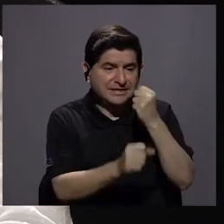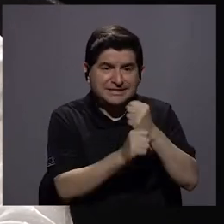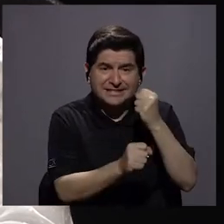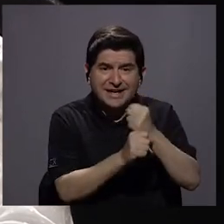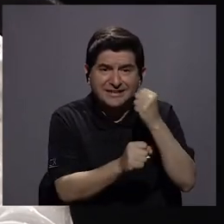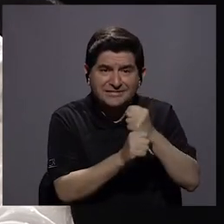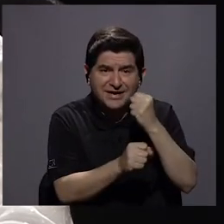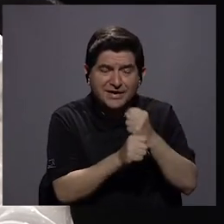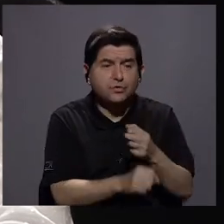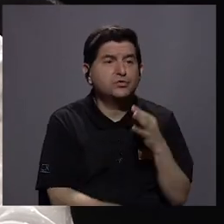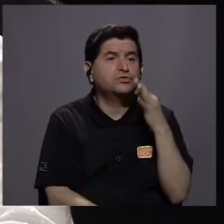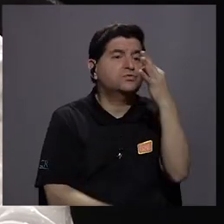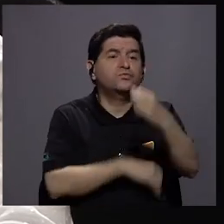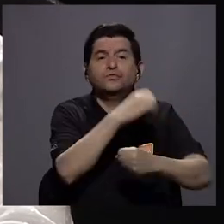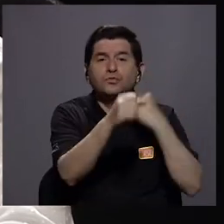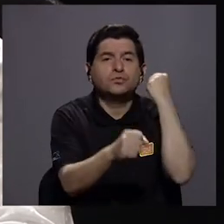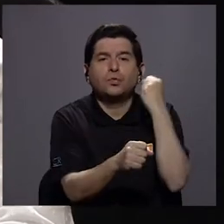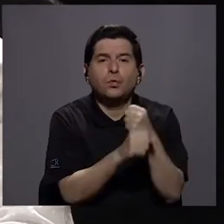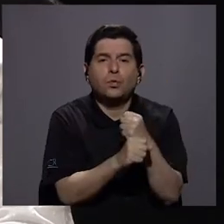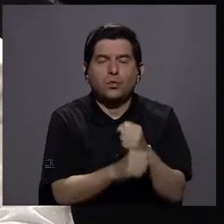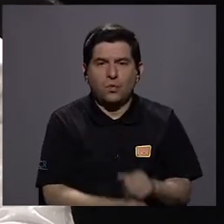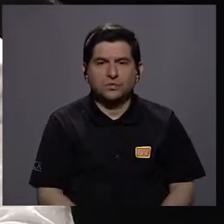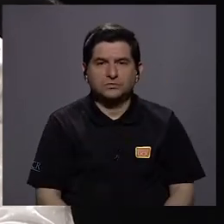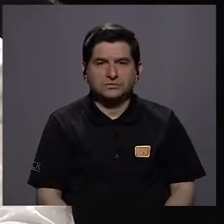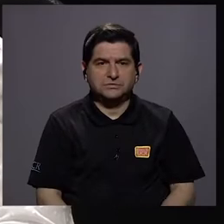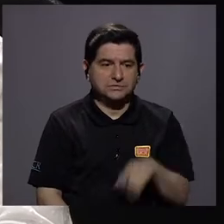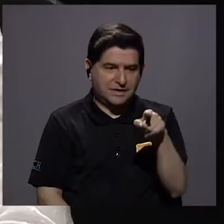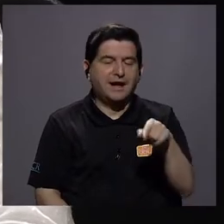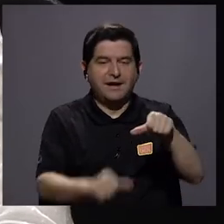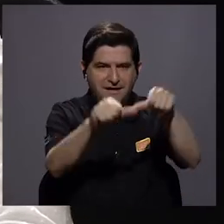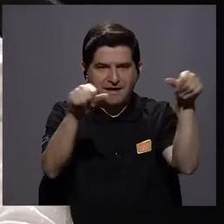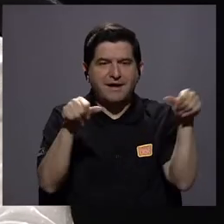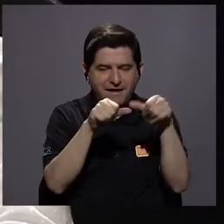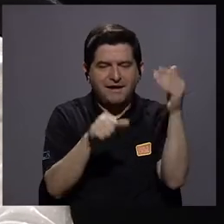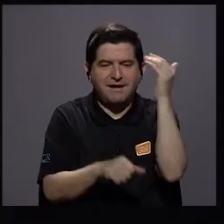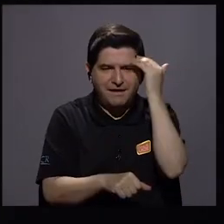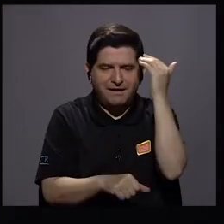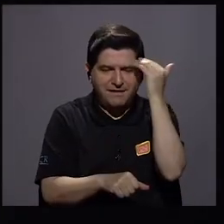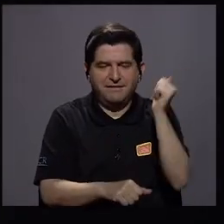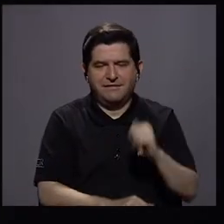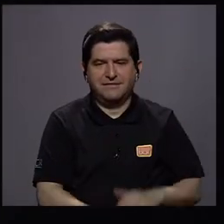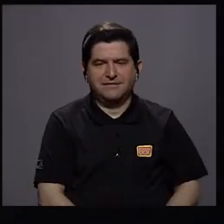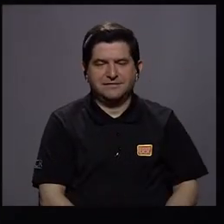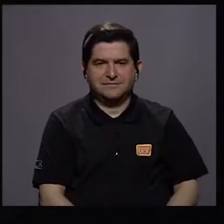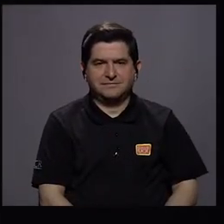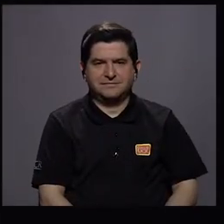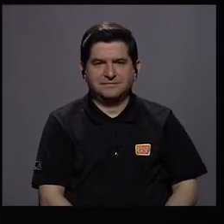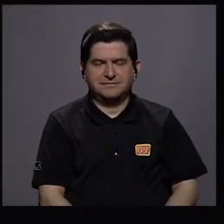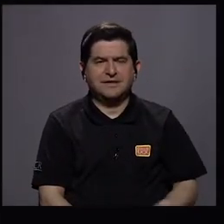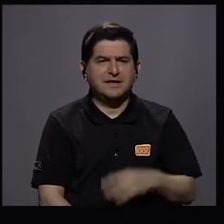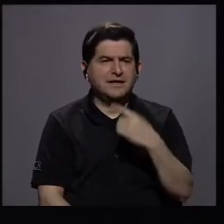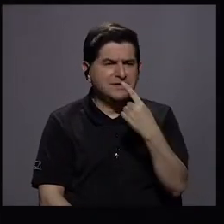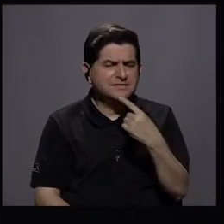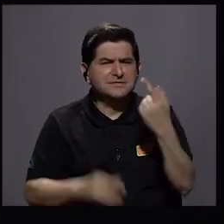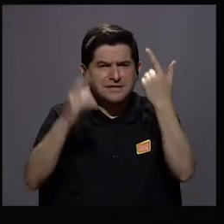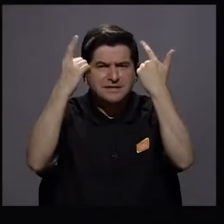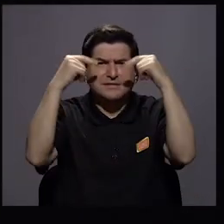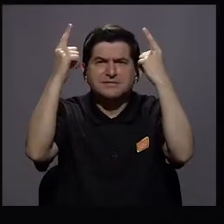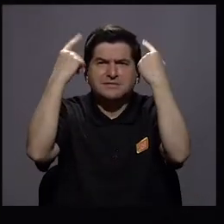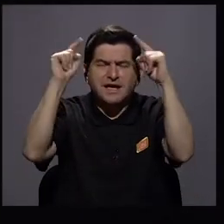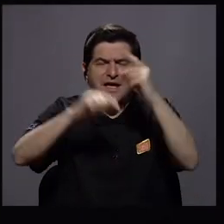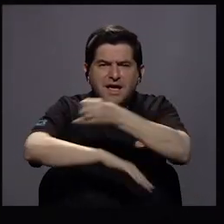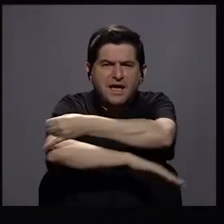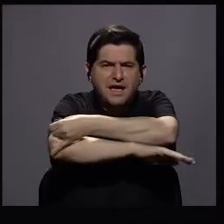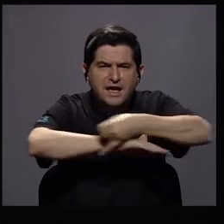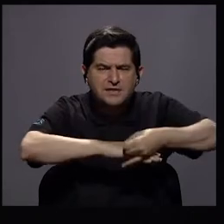en los próximos años va a ser en estas áreas del conocimiento. No, y también se habla del gran éxito de las ingenierías en